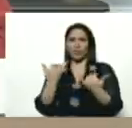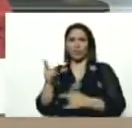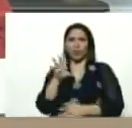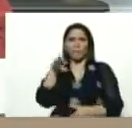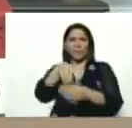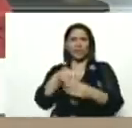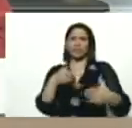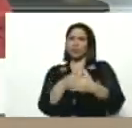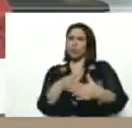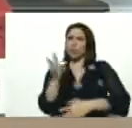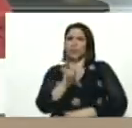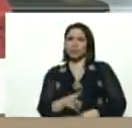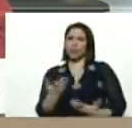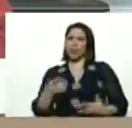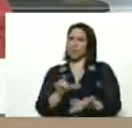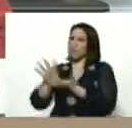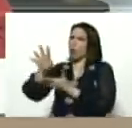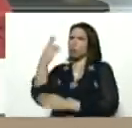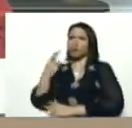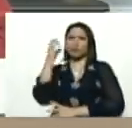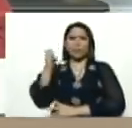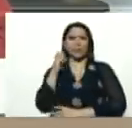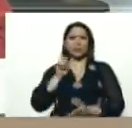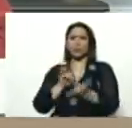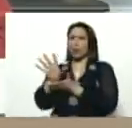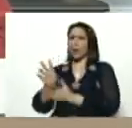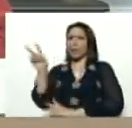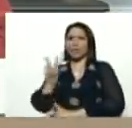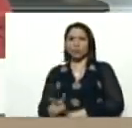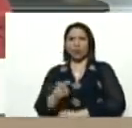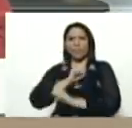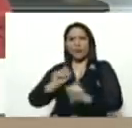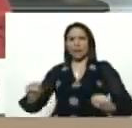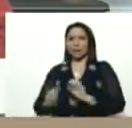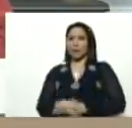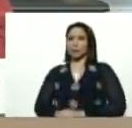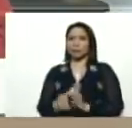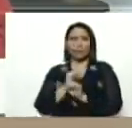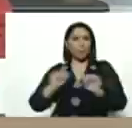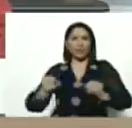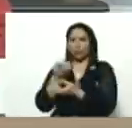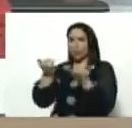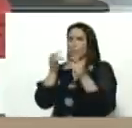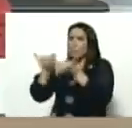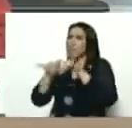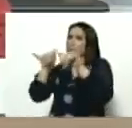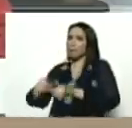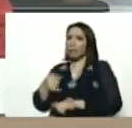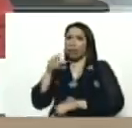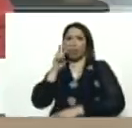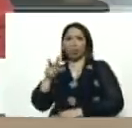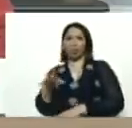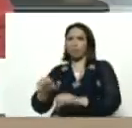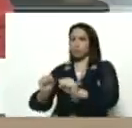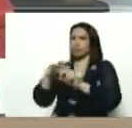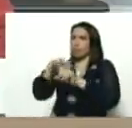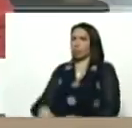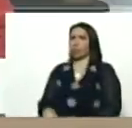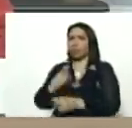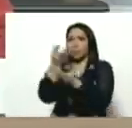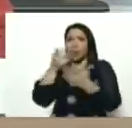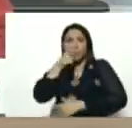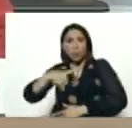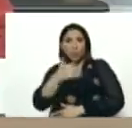metan más con Venezuela, fuera la Unión Europea, Venezuela, ya basta, ya basta ustedes, con su visión colonialista, también están los